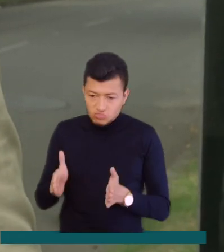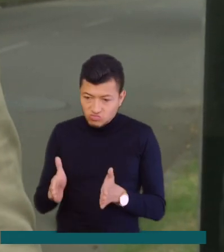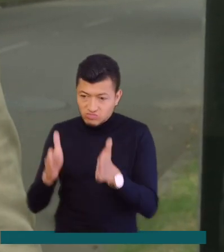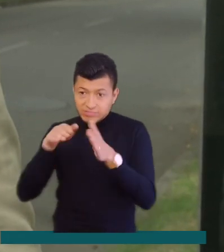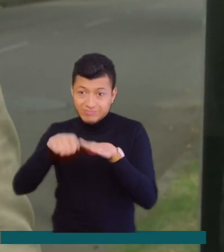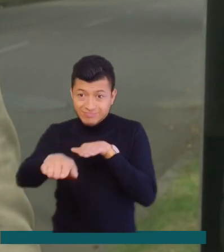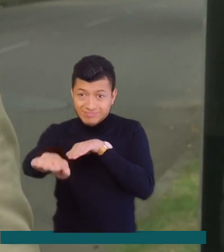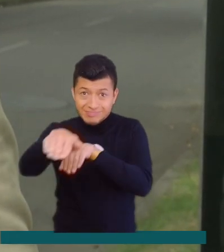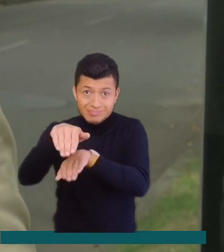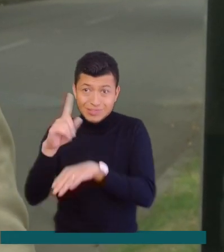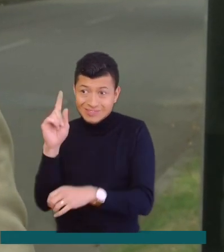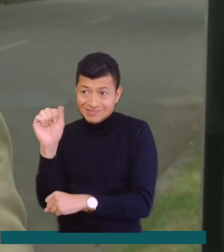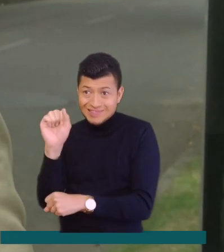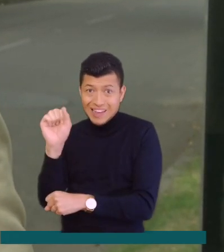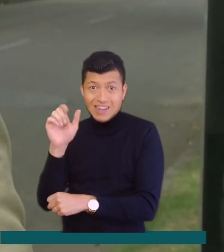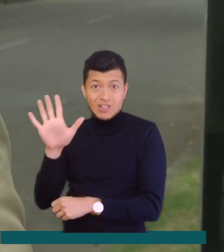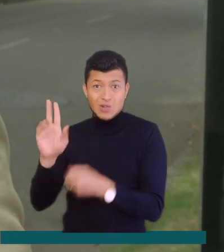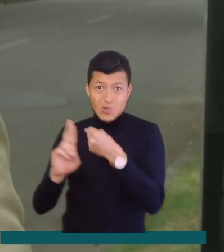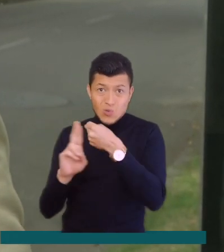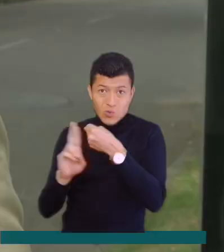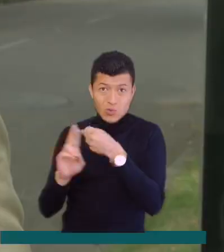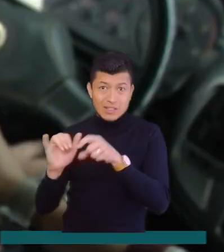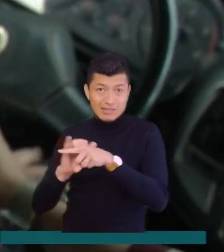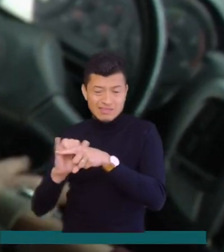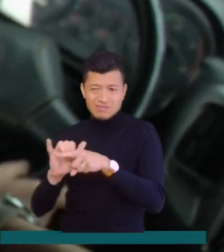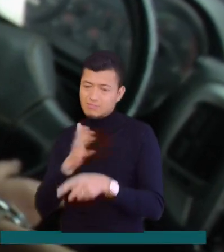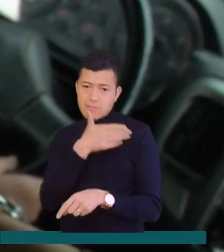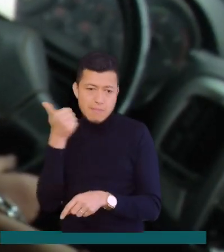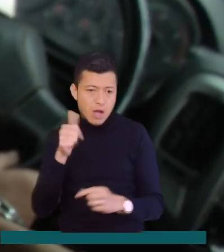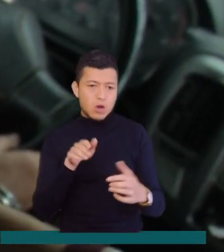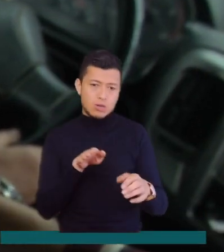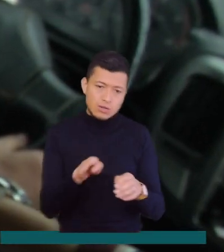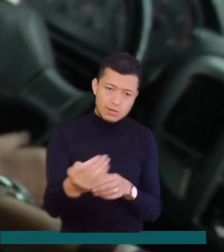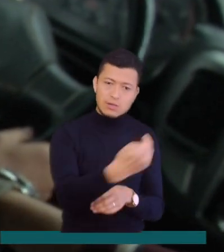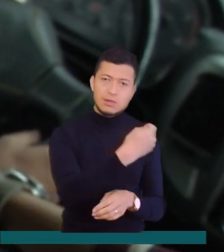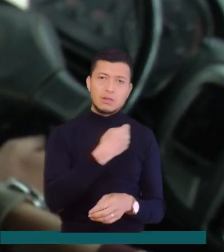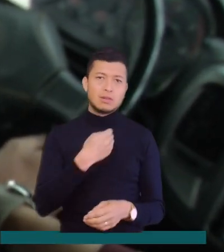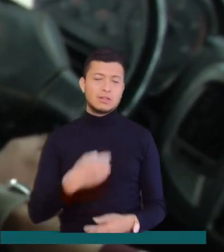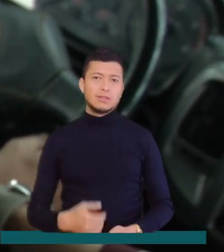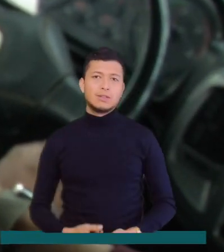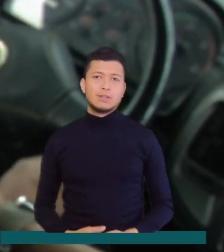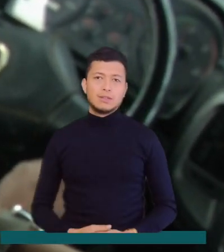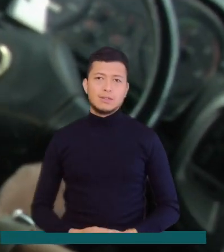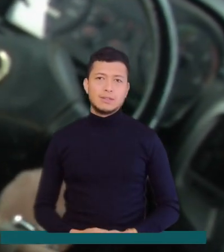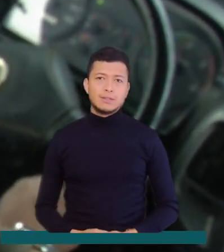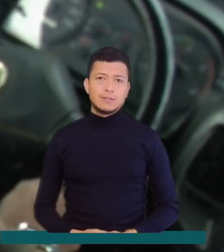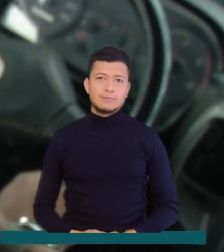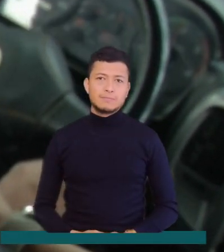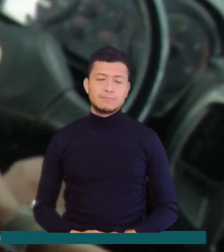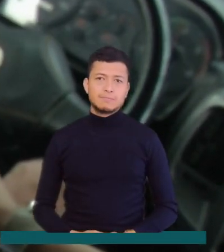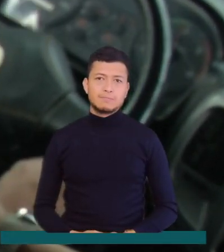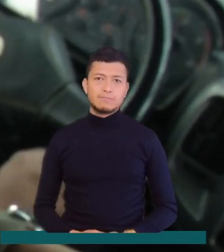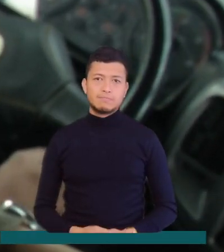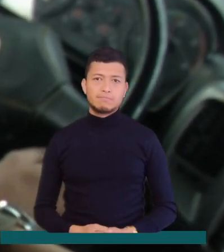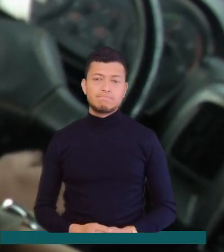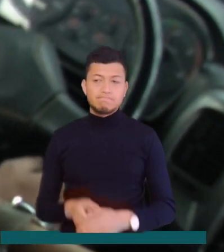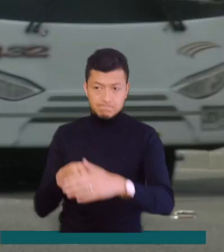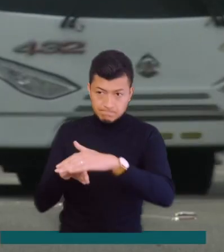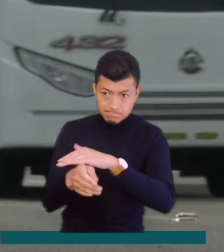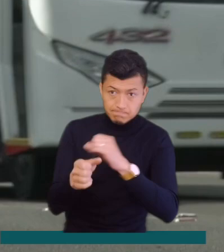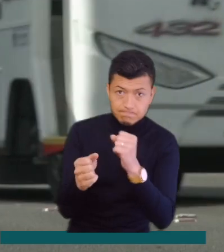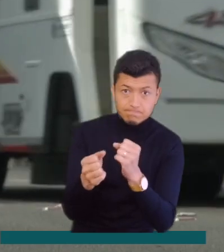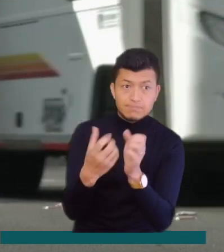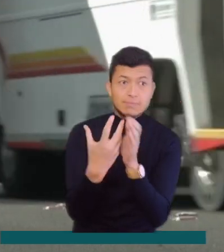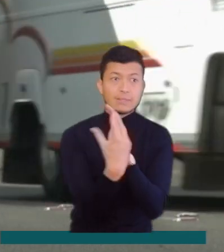exclusividad a ciertas rutas. O sea, intentaron descongestionar acá la salida de Bogotá, pero congestionaron la entrada de Bogotá también.